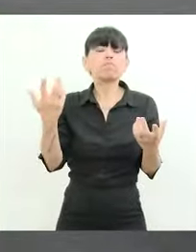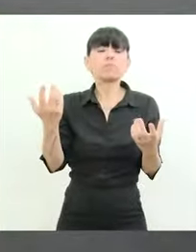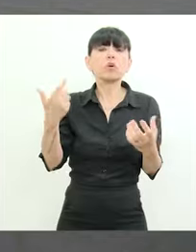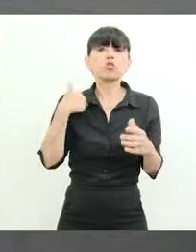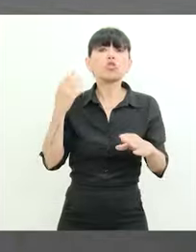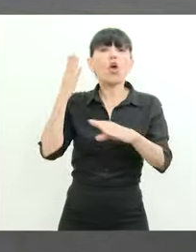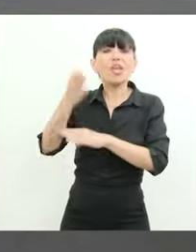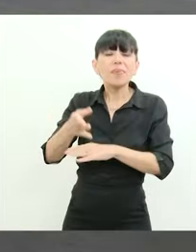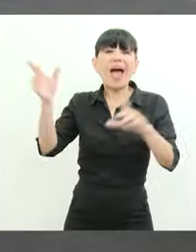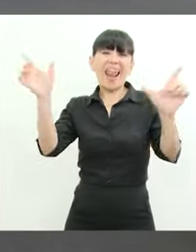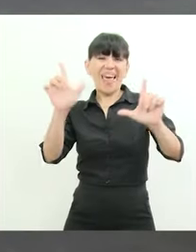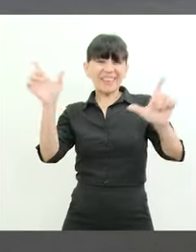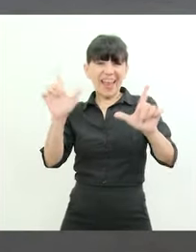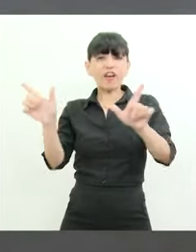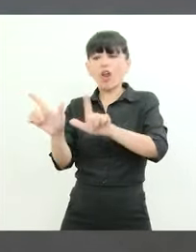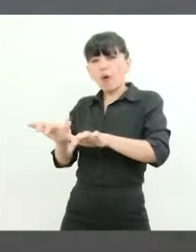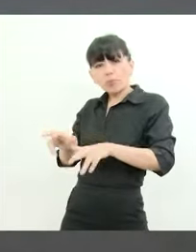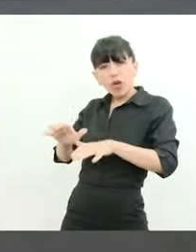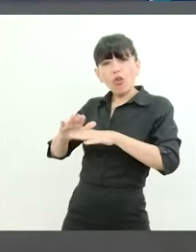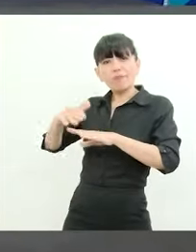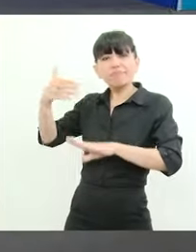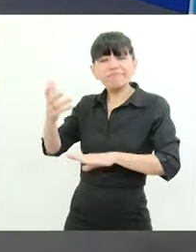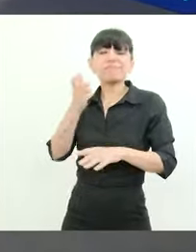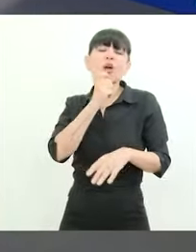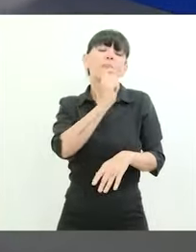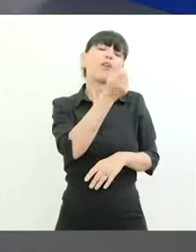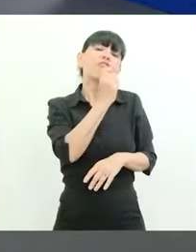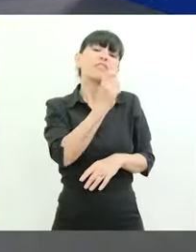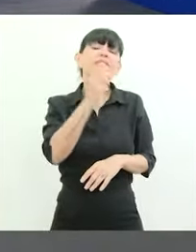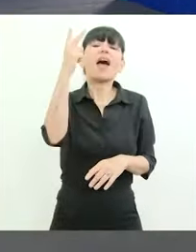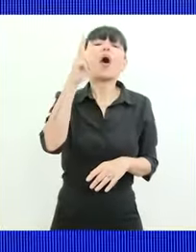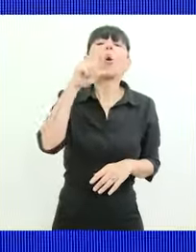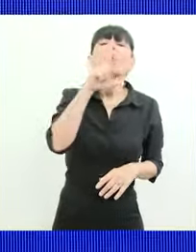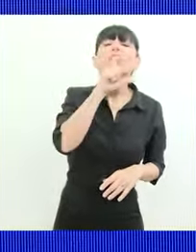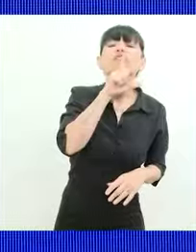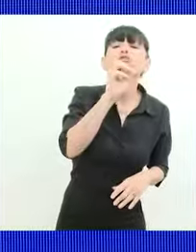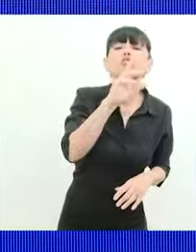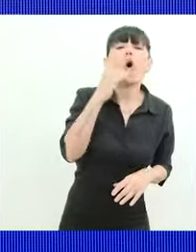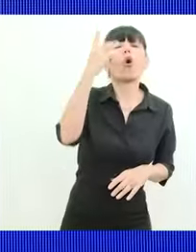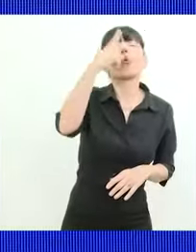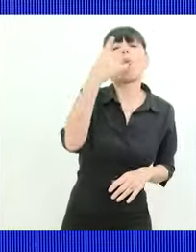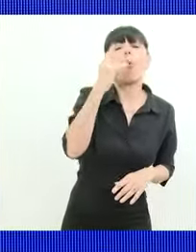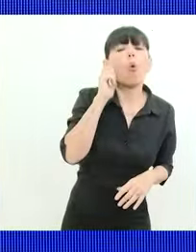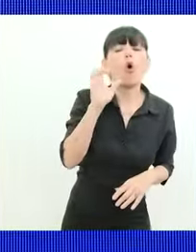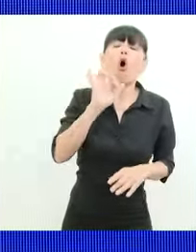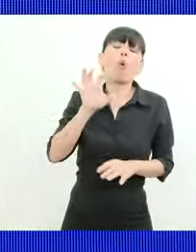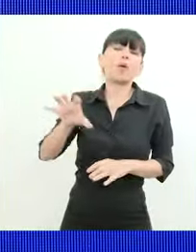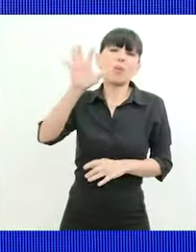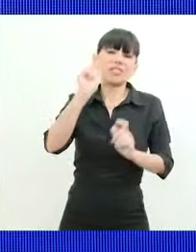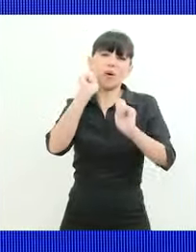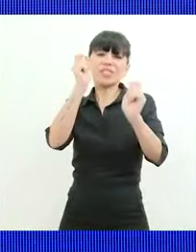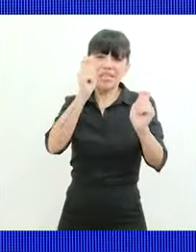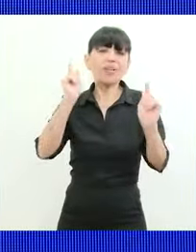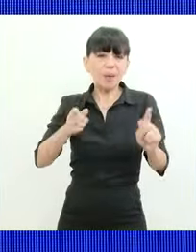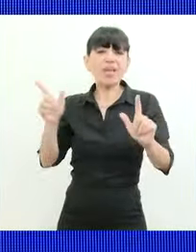le contestaba a los jubilados desde lo de Víctor Hugo y desde la radio de Mirol y cuando iba al interior hacía lo mismo en